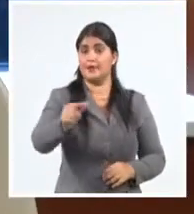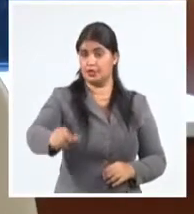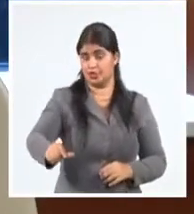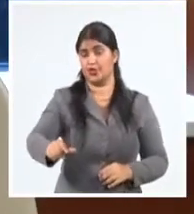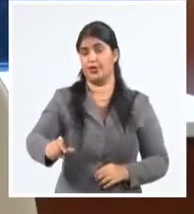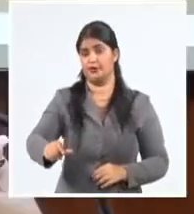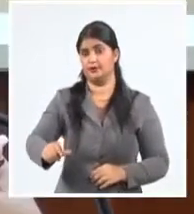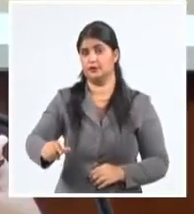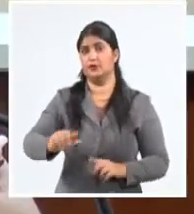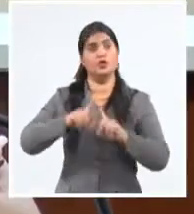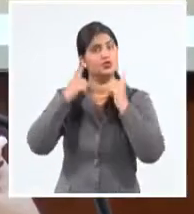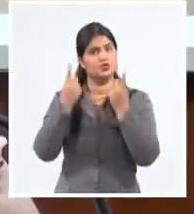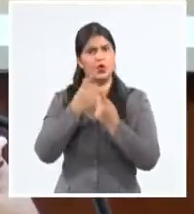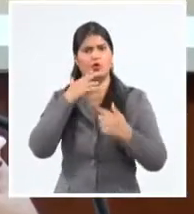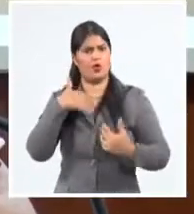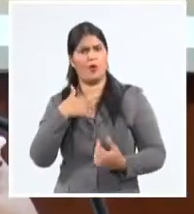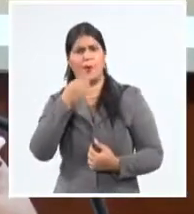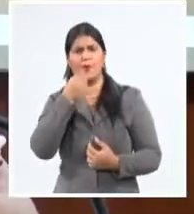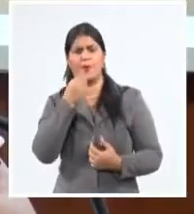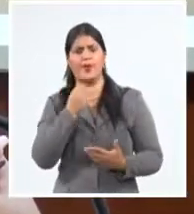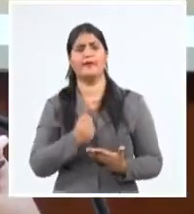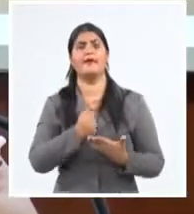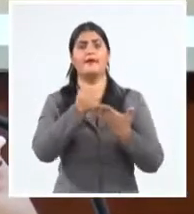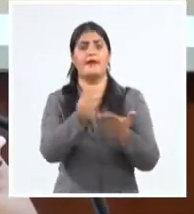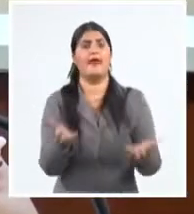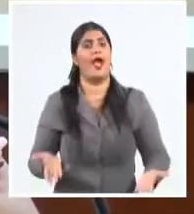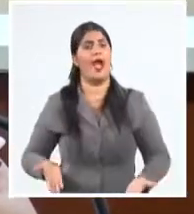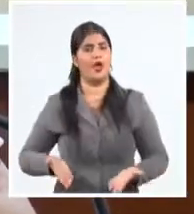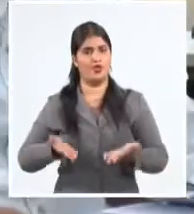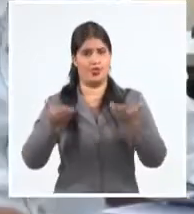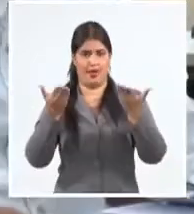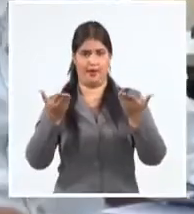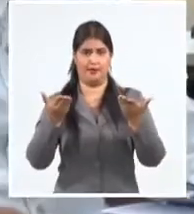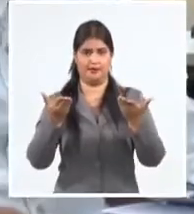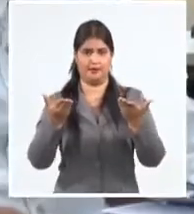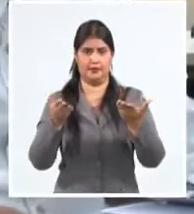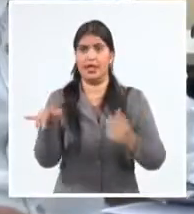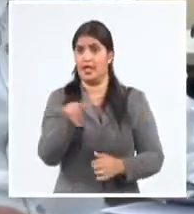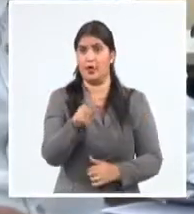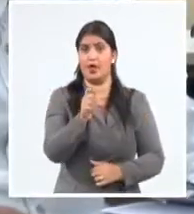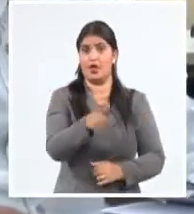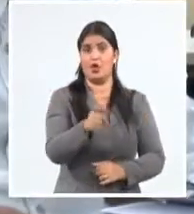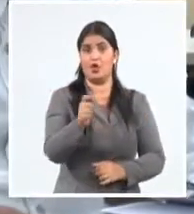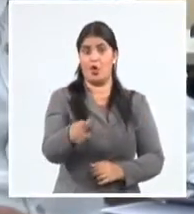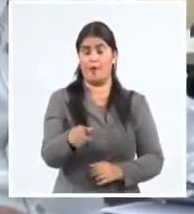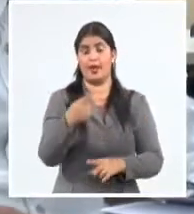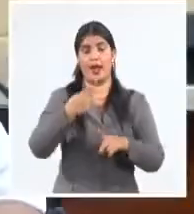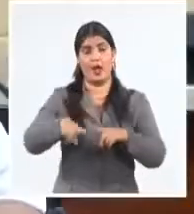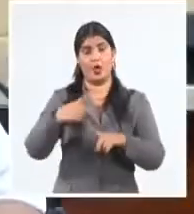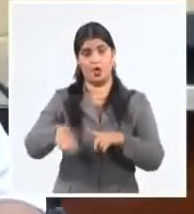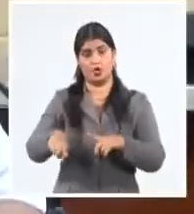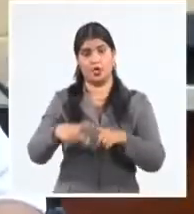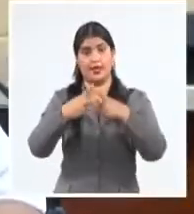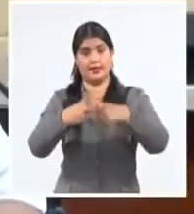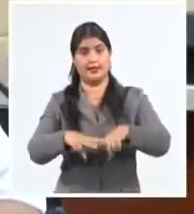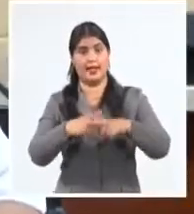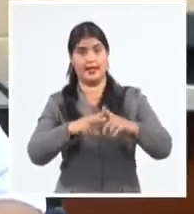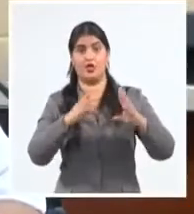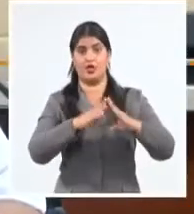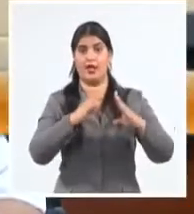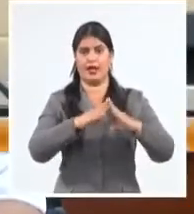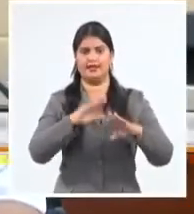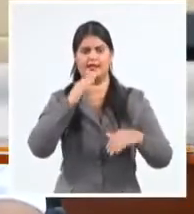estimen, una posibilidad que hoy solo se autoriza para la compra de materiales de construcción en la reparación de viviendas. Sabemos que